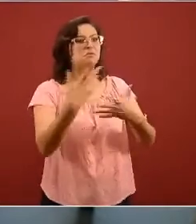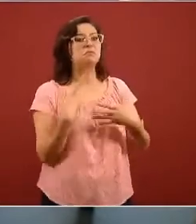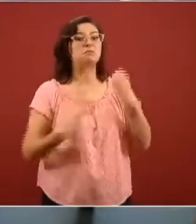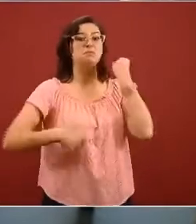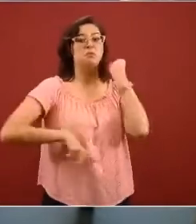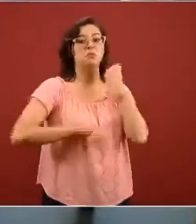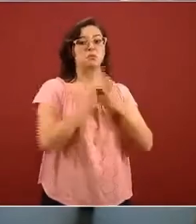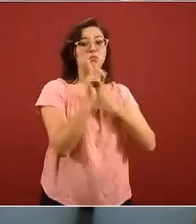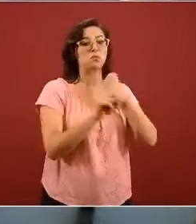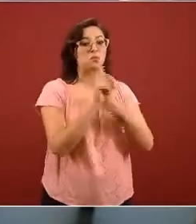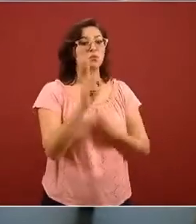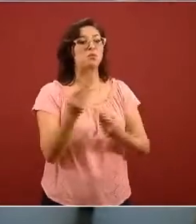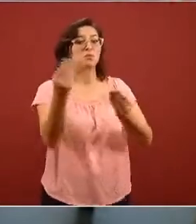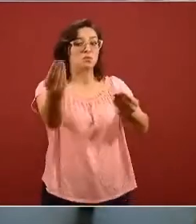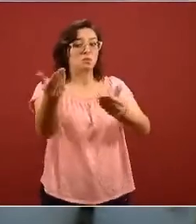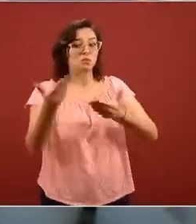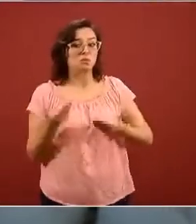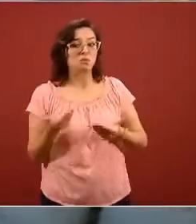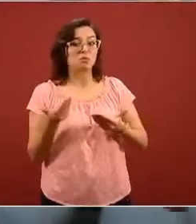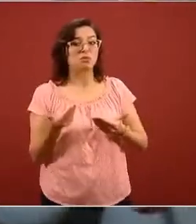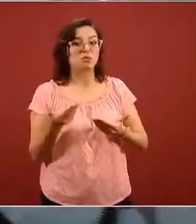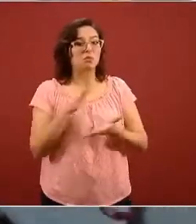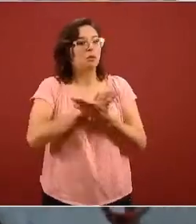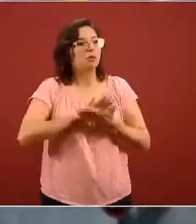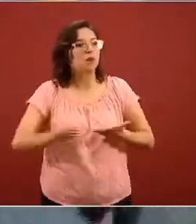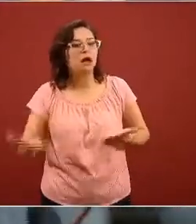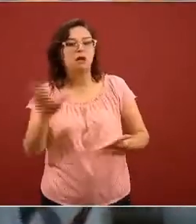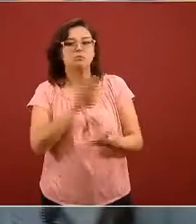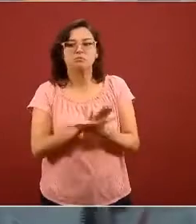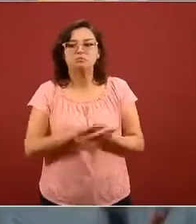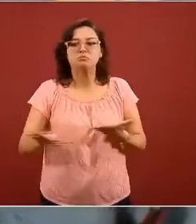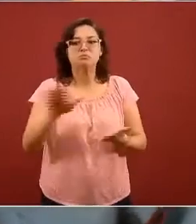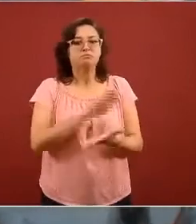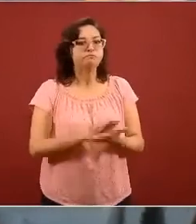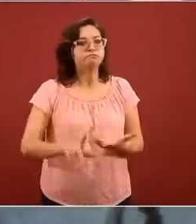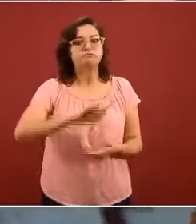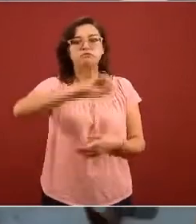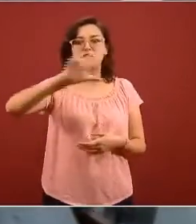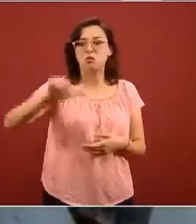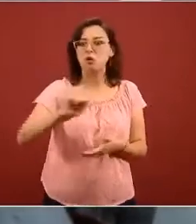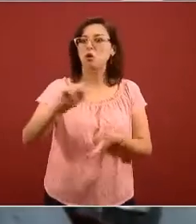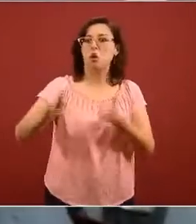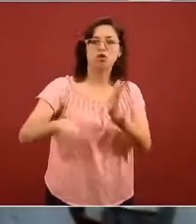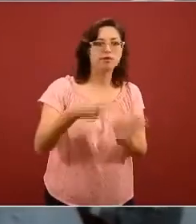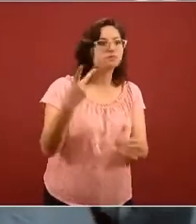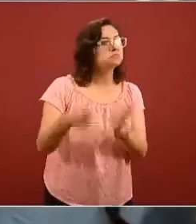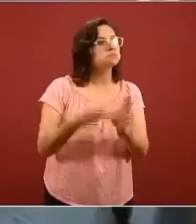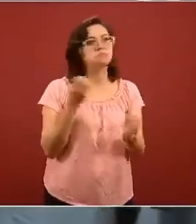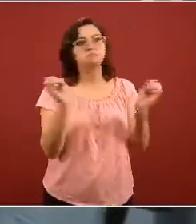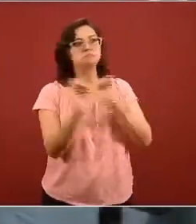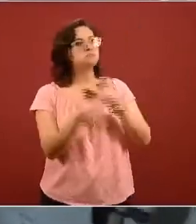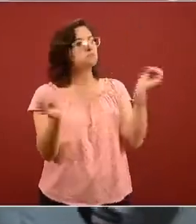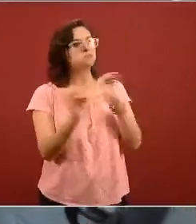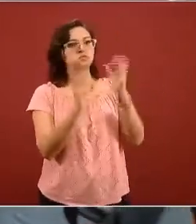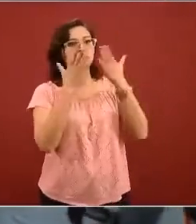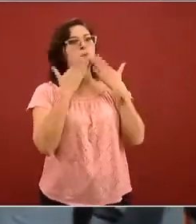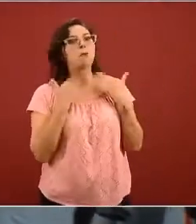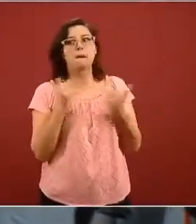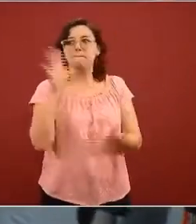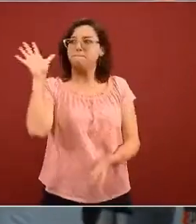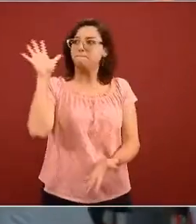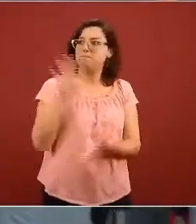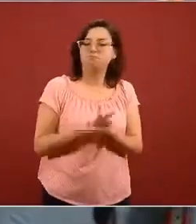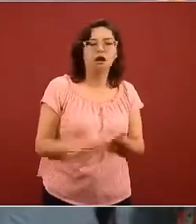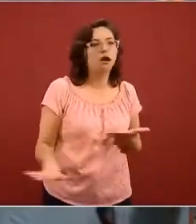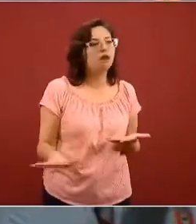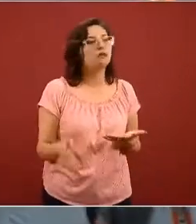problema es que llegan los abastecen pero se terminan y no vuelve como un ciclo de abastecimiento constante eso por